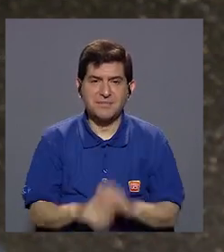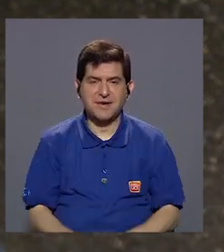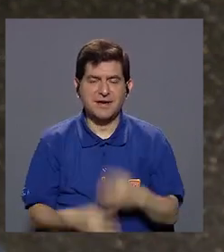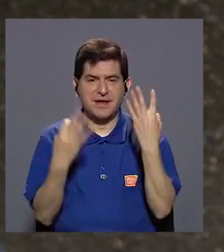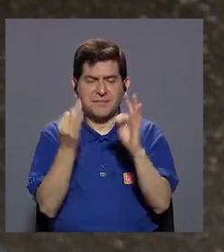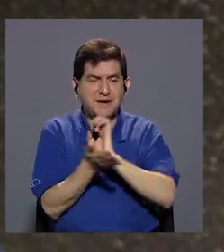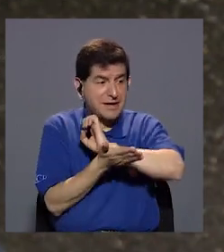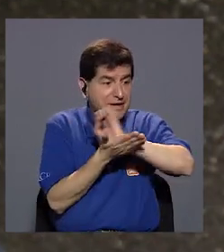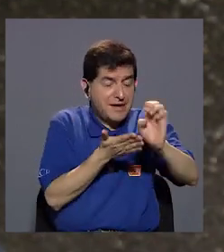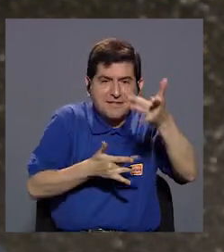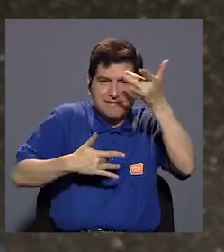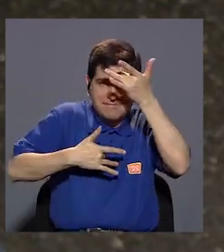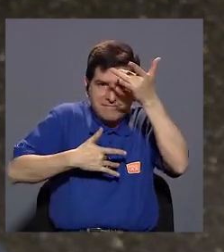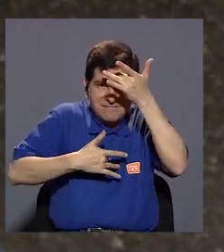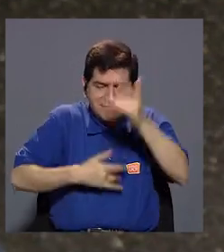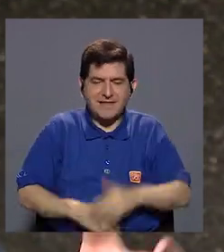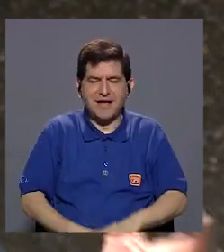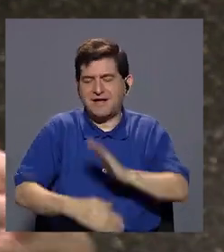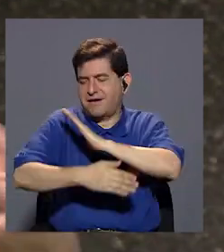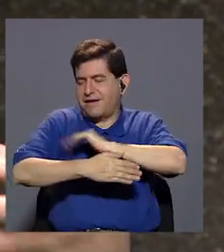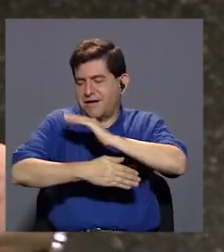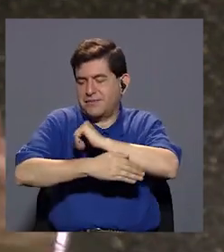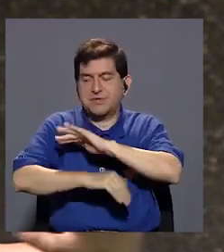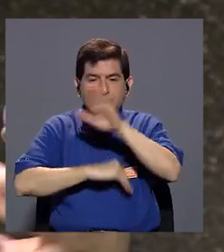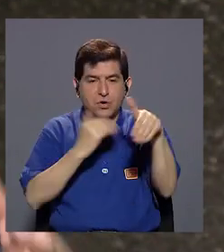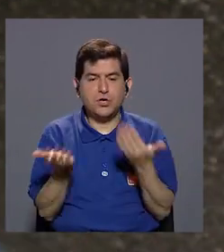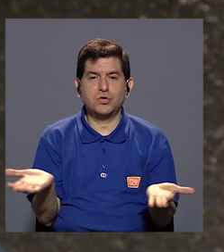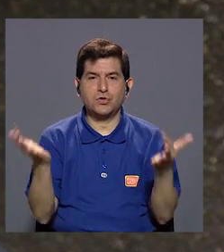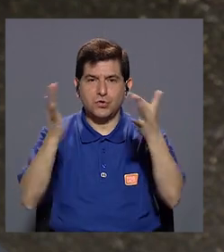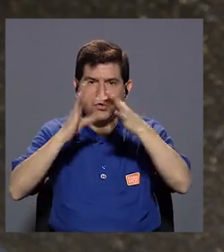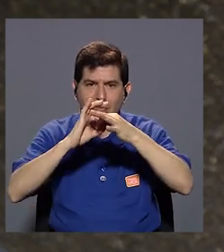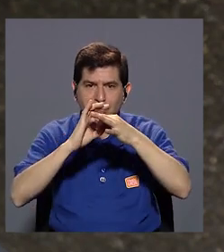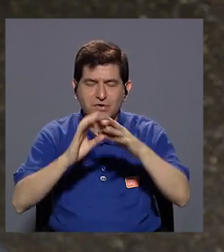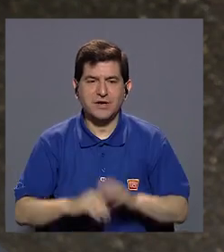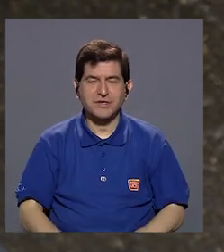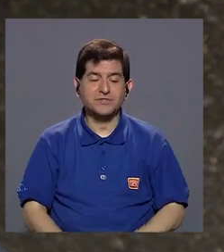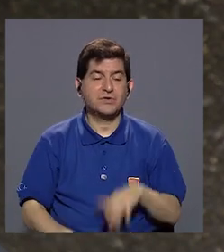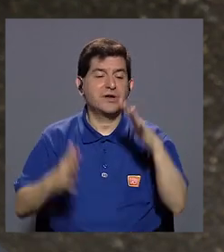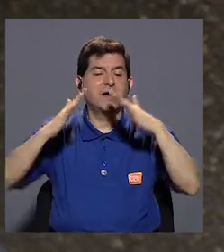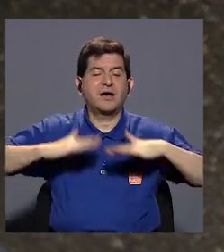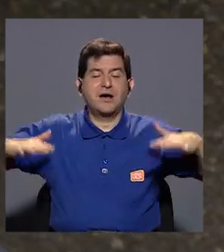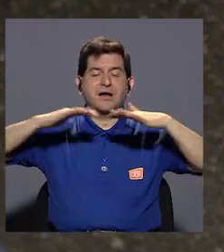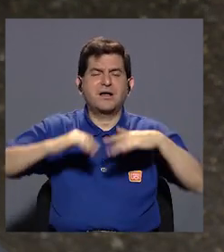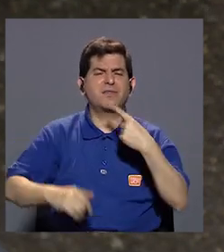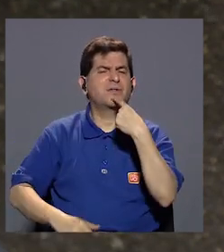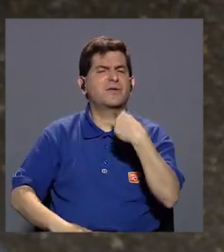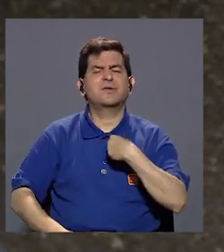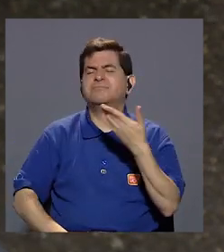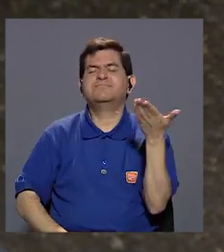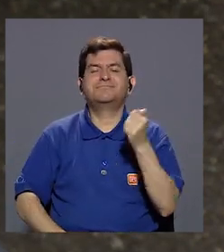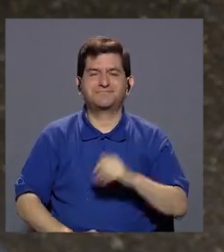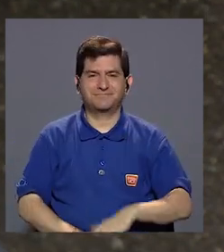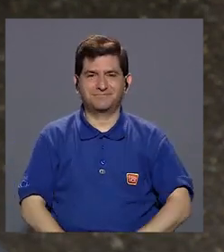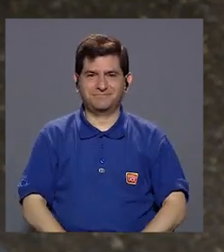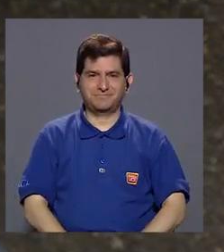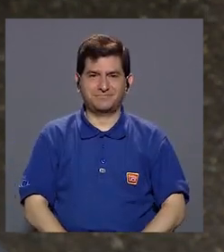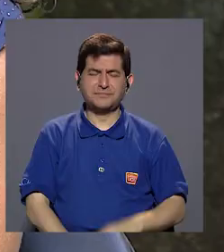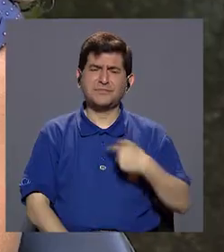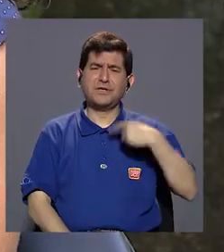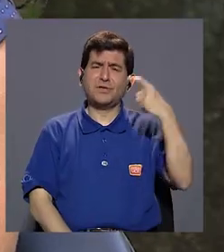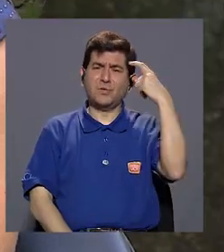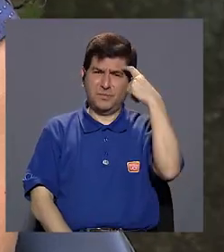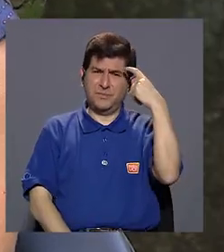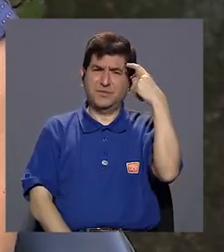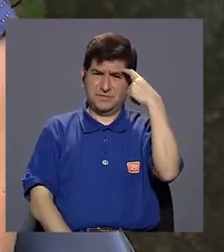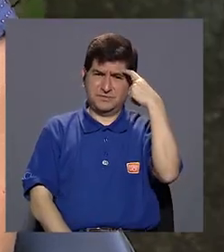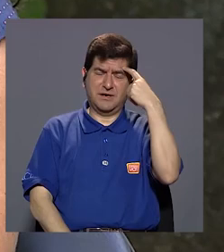términos de prevención de enfermedades en mascotas y también todo lo que tiene que ver con el ambiente, ¿qué nos podrías decir? Yo